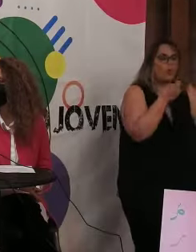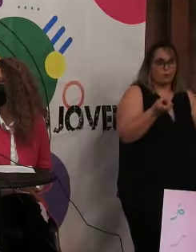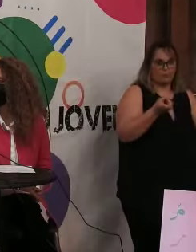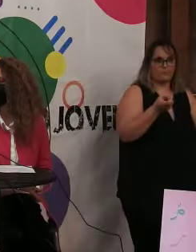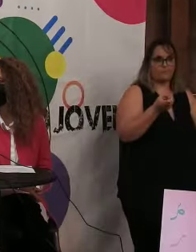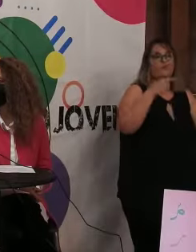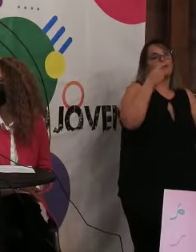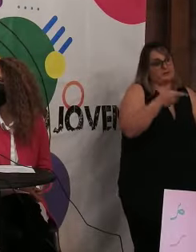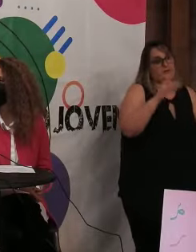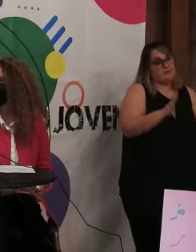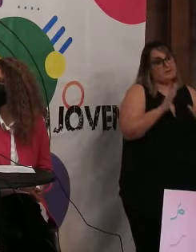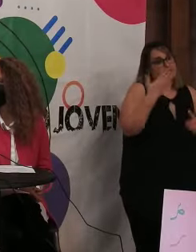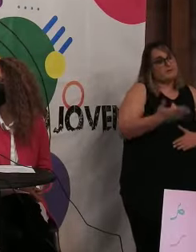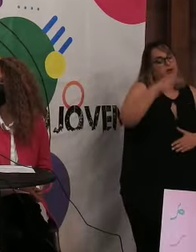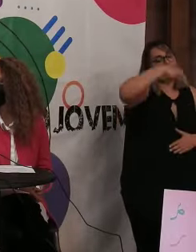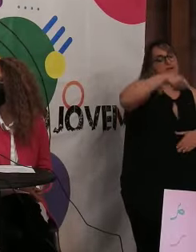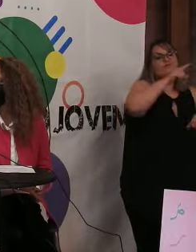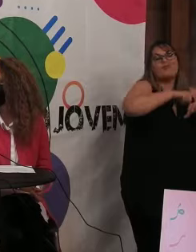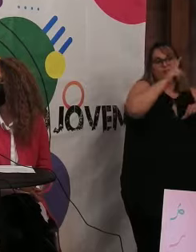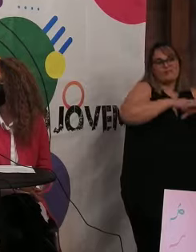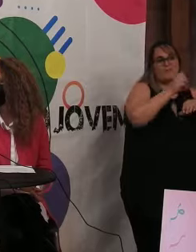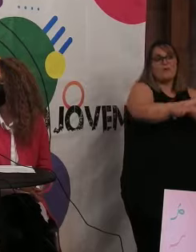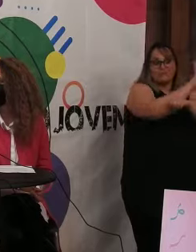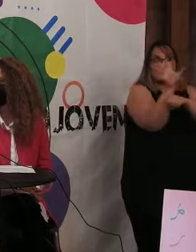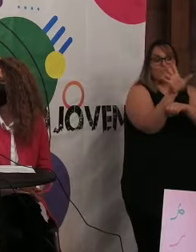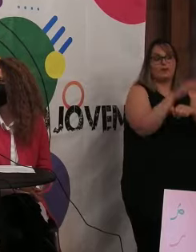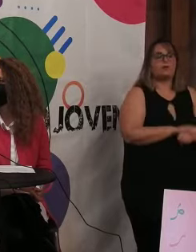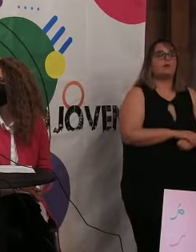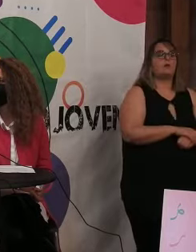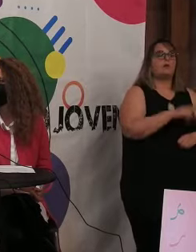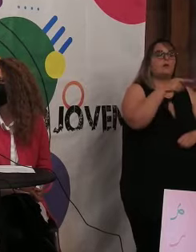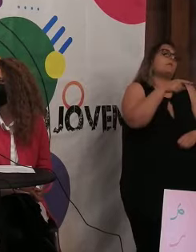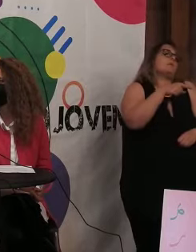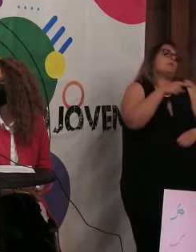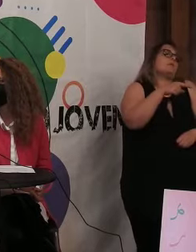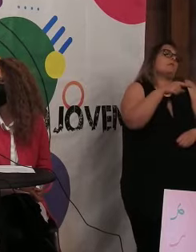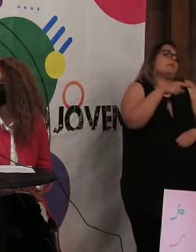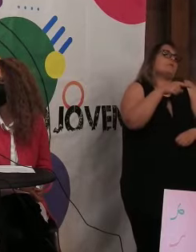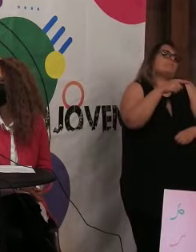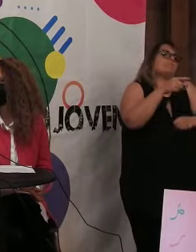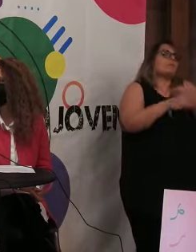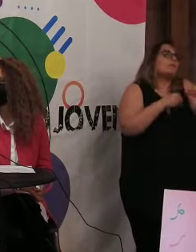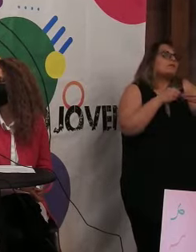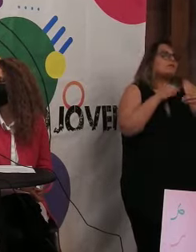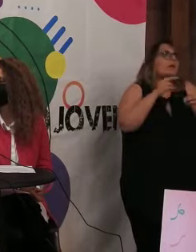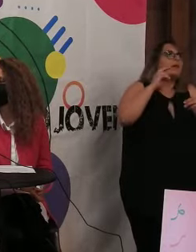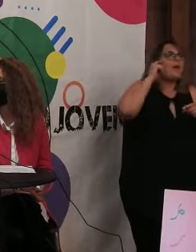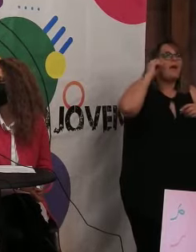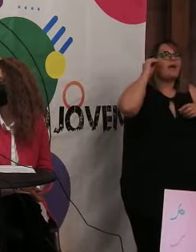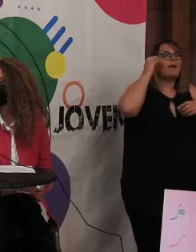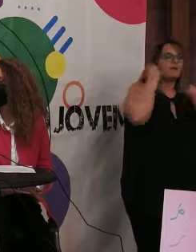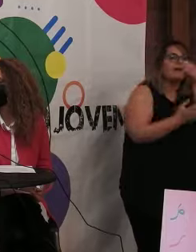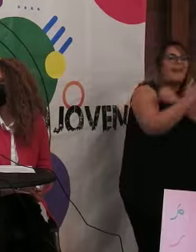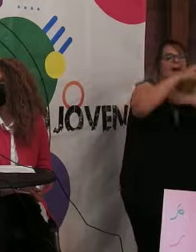todo en estos tiempos de pandemia que estamos teniendo que reinventarnos y tirar de métodos caseros, de la tecnología,